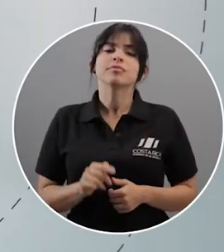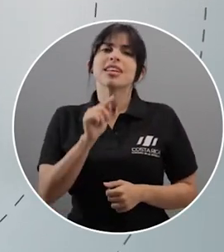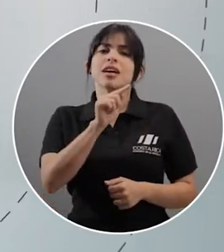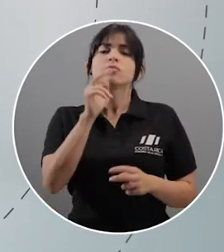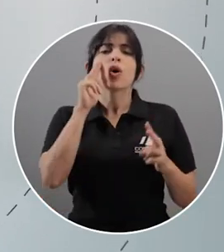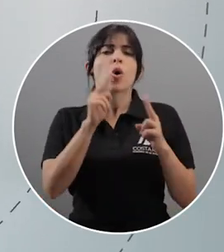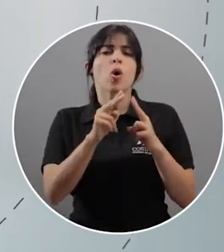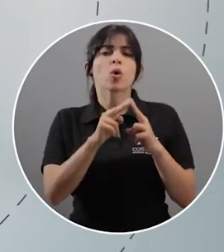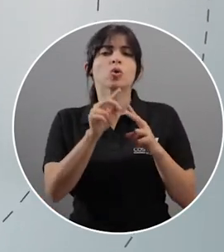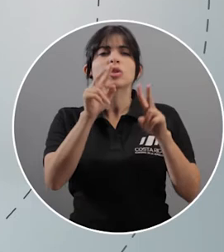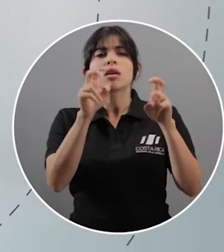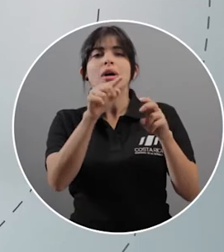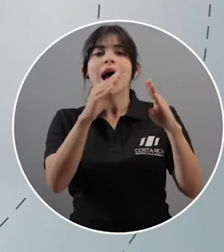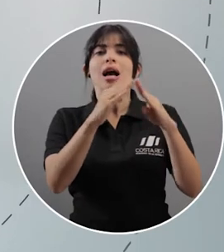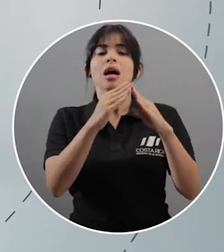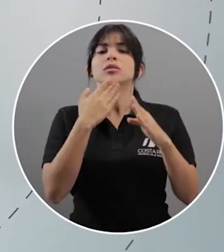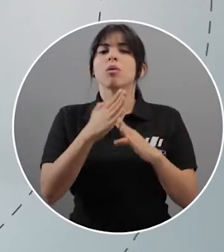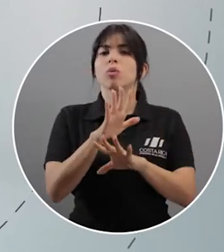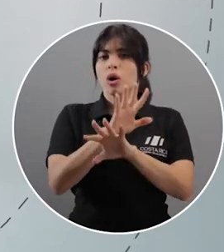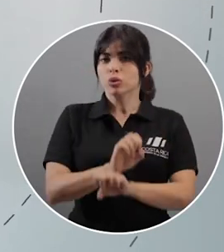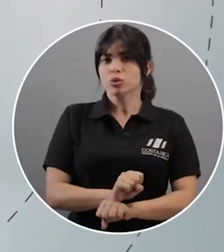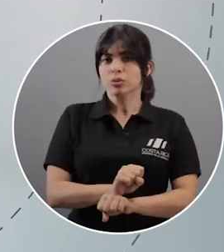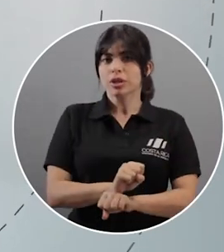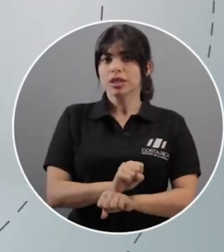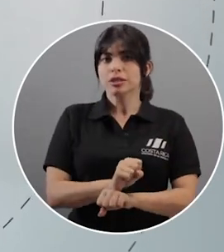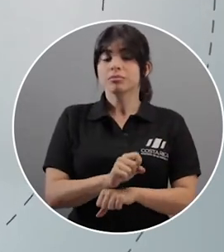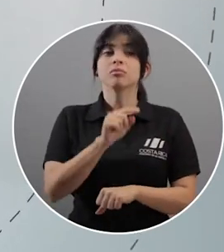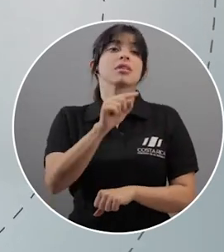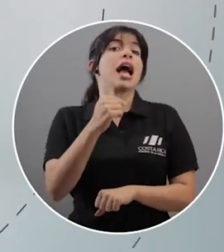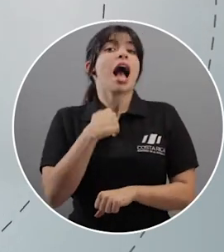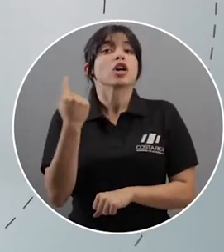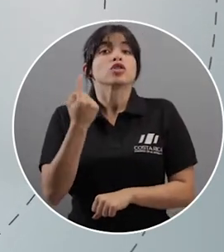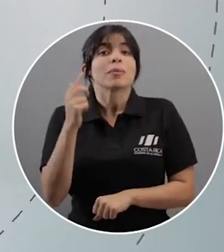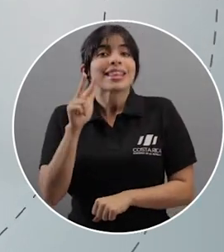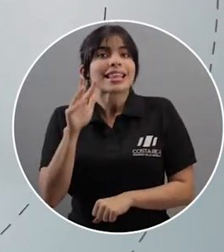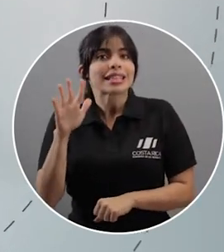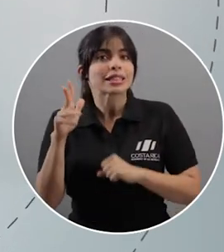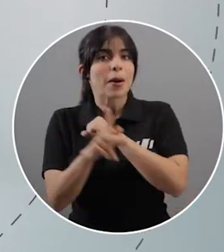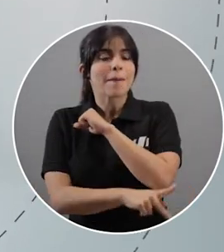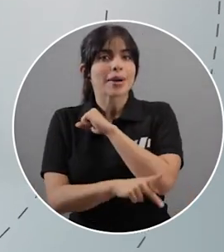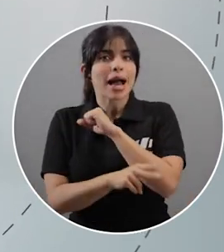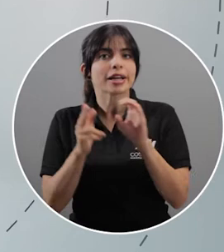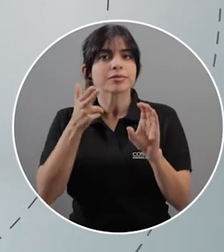Es conocida como la Casa de las Buenas Prácticas. Cuenta con sólo 35 países miembros,